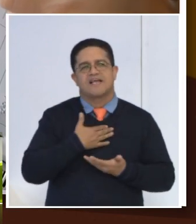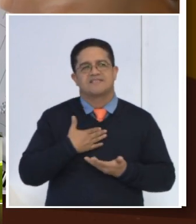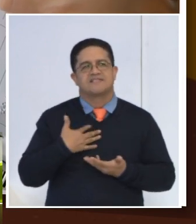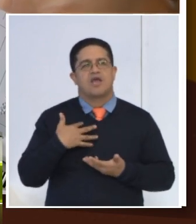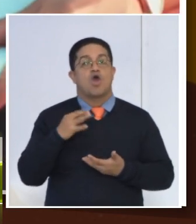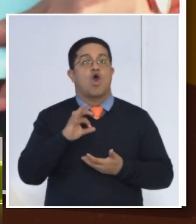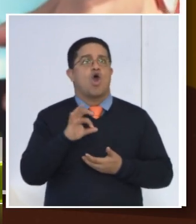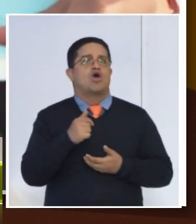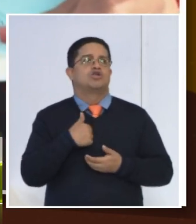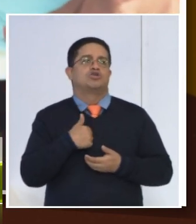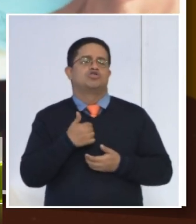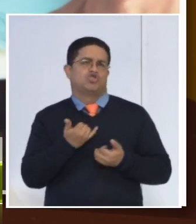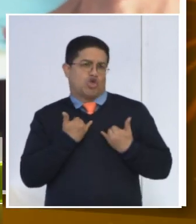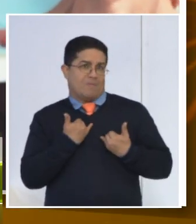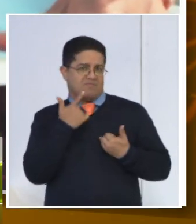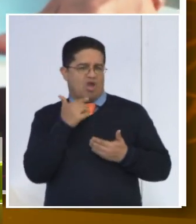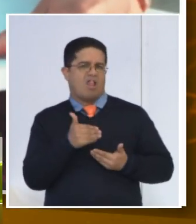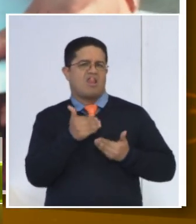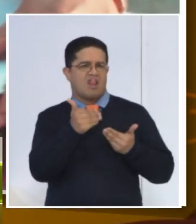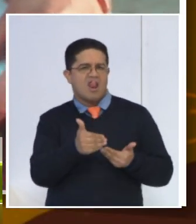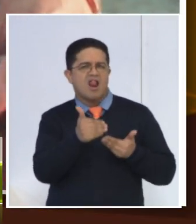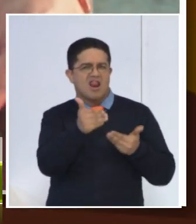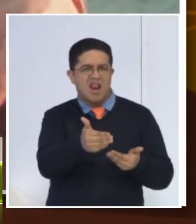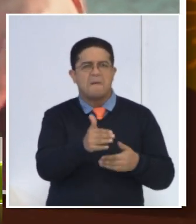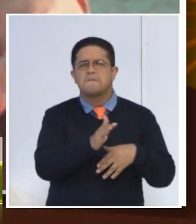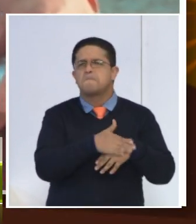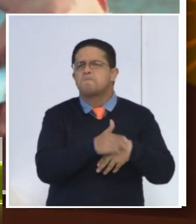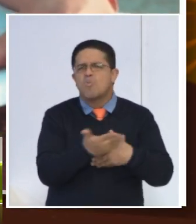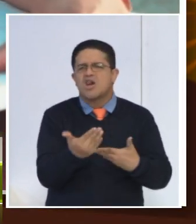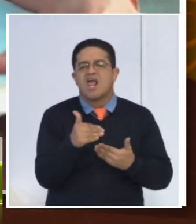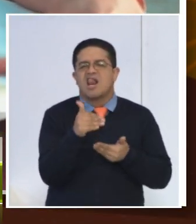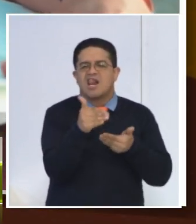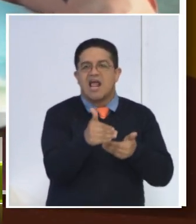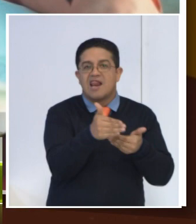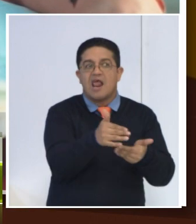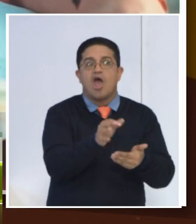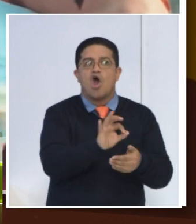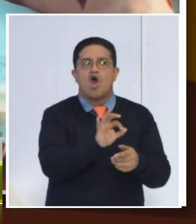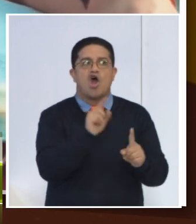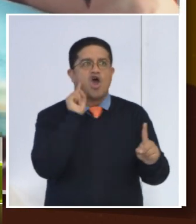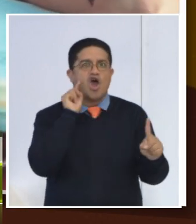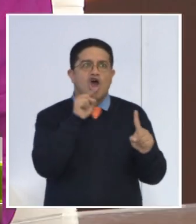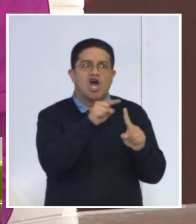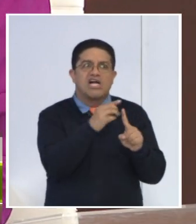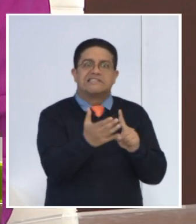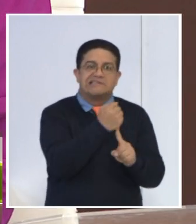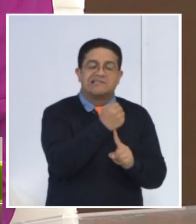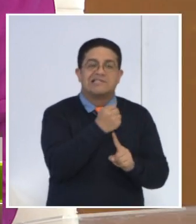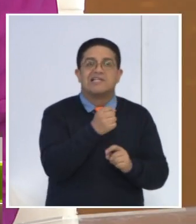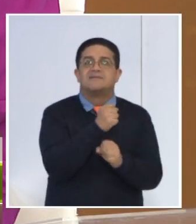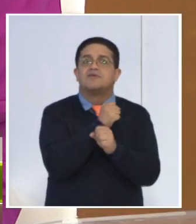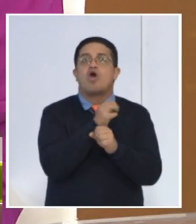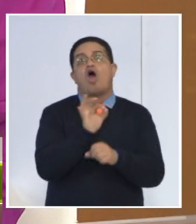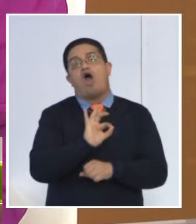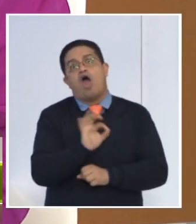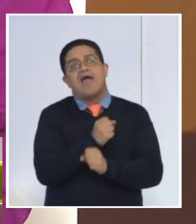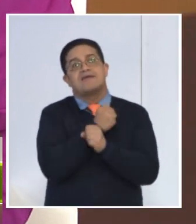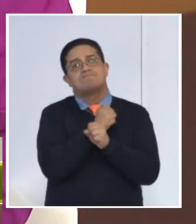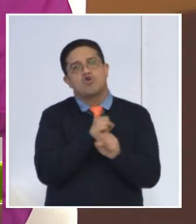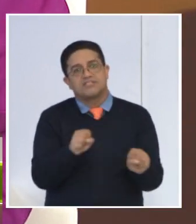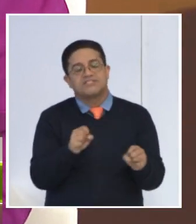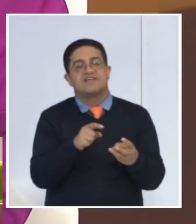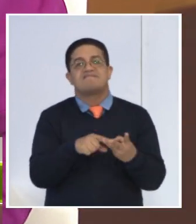la estoy postergando, la razón por la cual llevo postergando esta O qué tan alcanzable es con los recursos que tengo, por ejemplo, si es algo